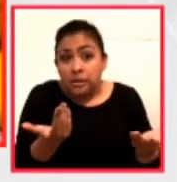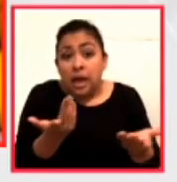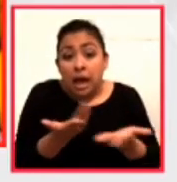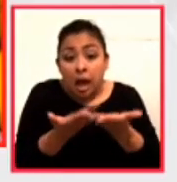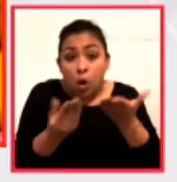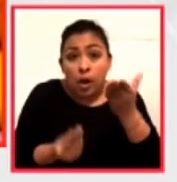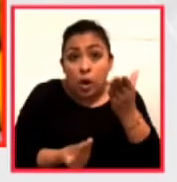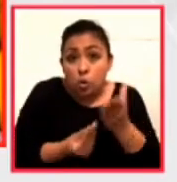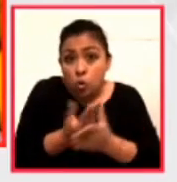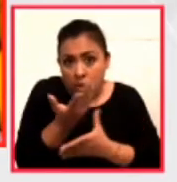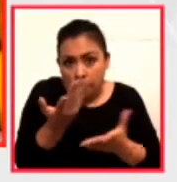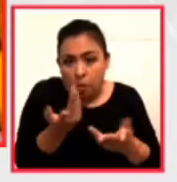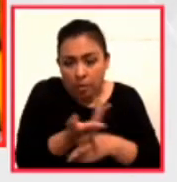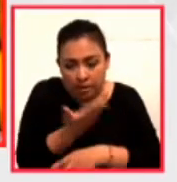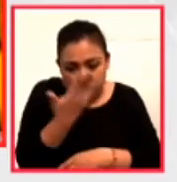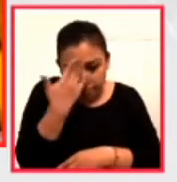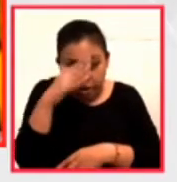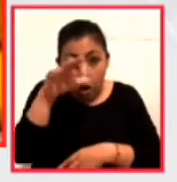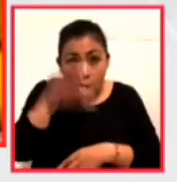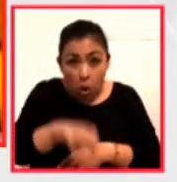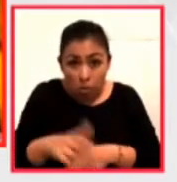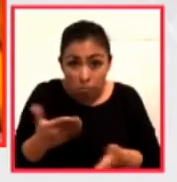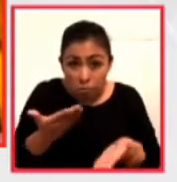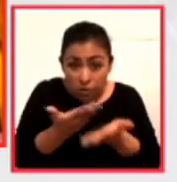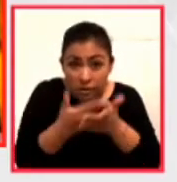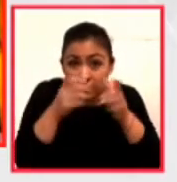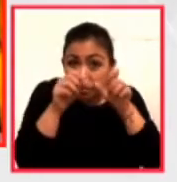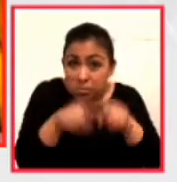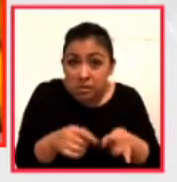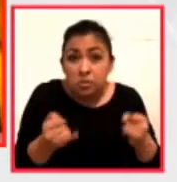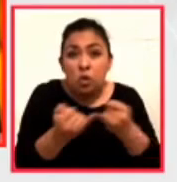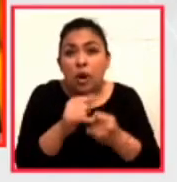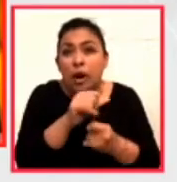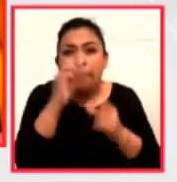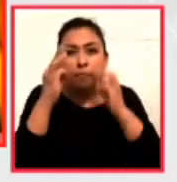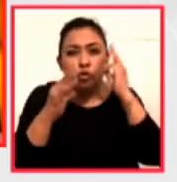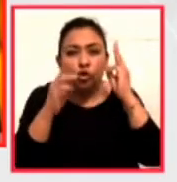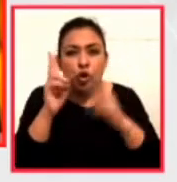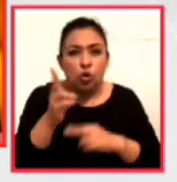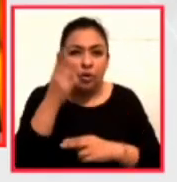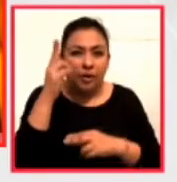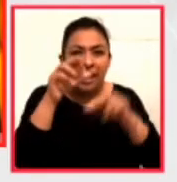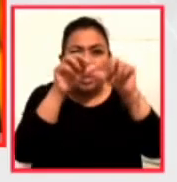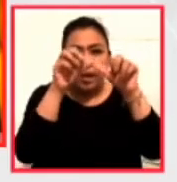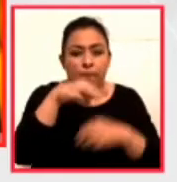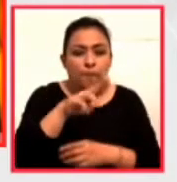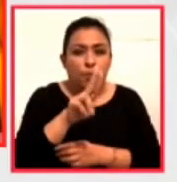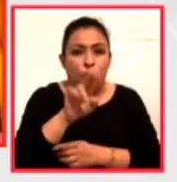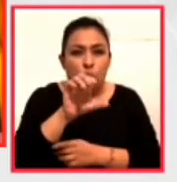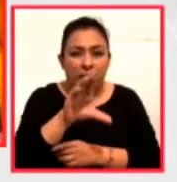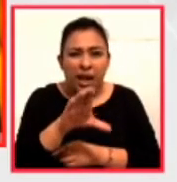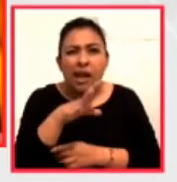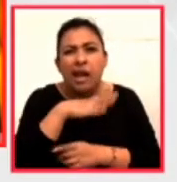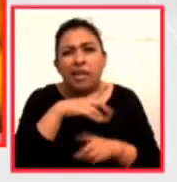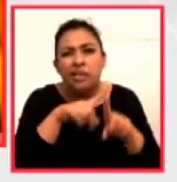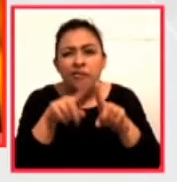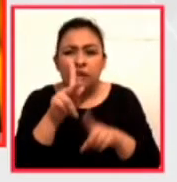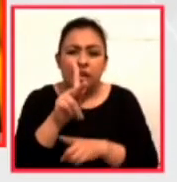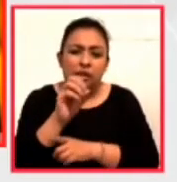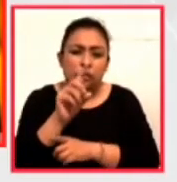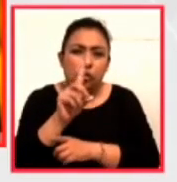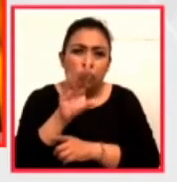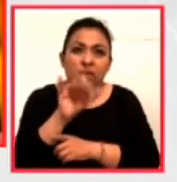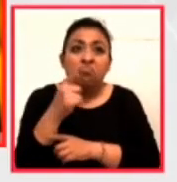que estaban viviendo. Hoy este planteamiento llega también al Museo Universitario Arte Contemporáneo con una serie de podcasts muy